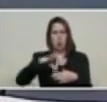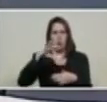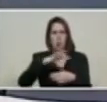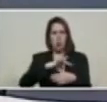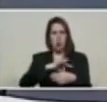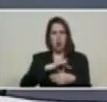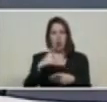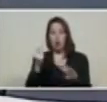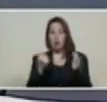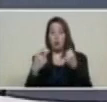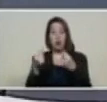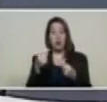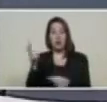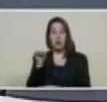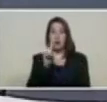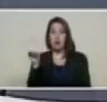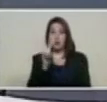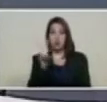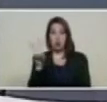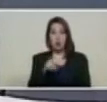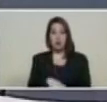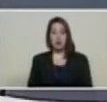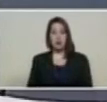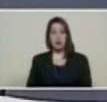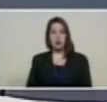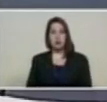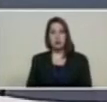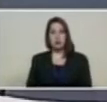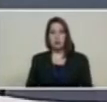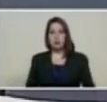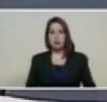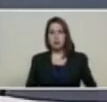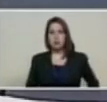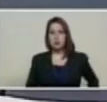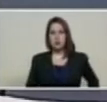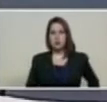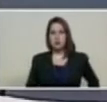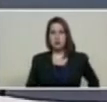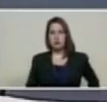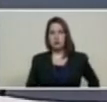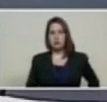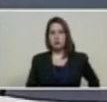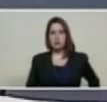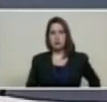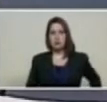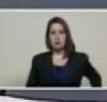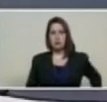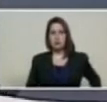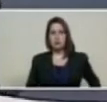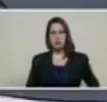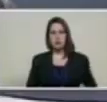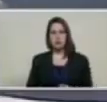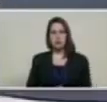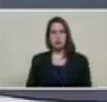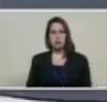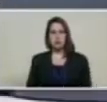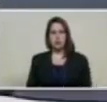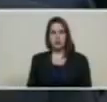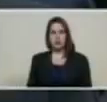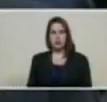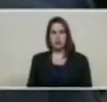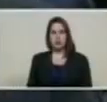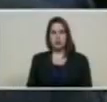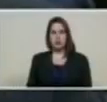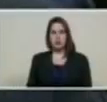venezolana así que a partir de hoy deben permitirse y promoverse